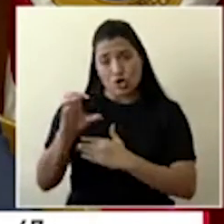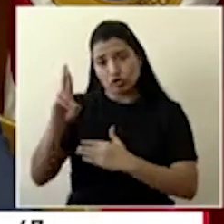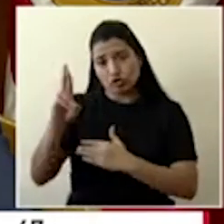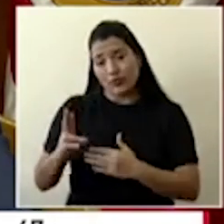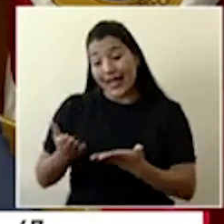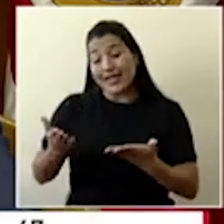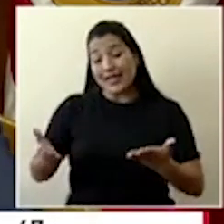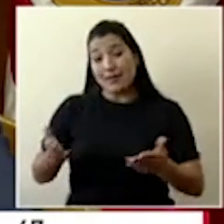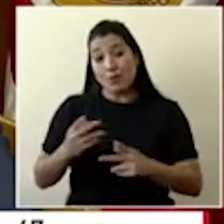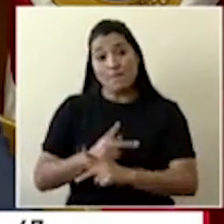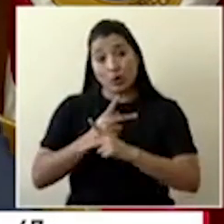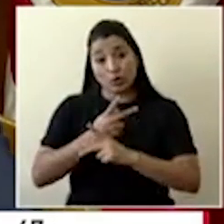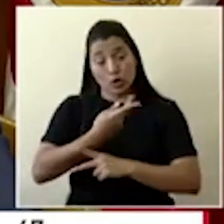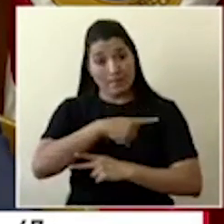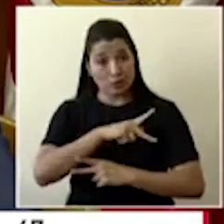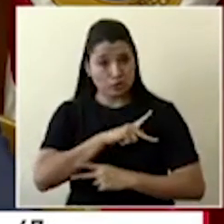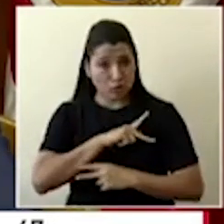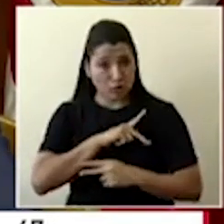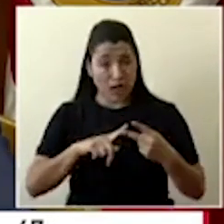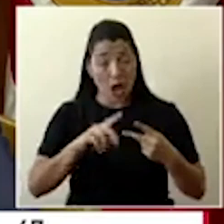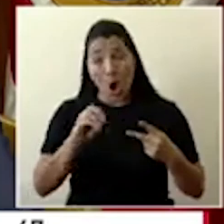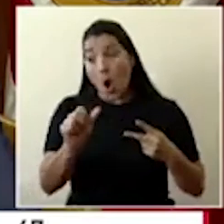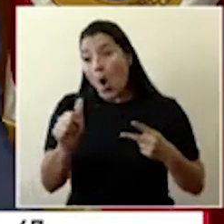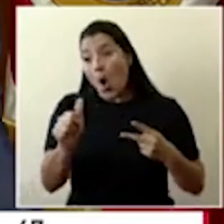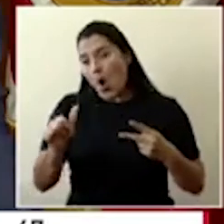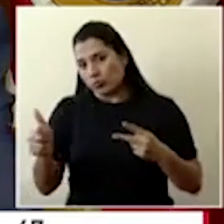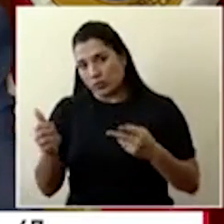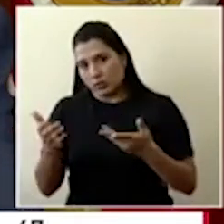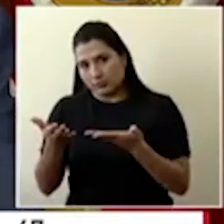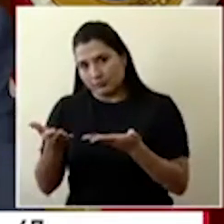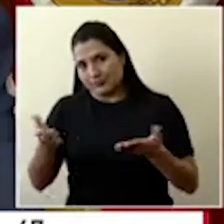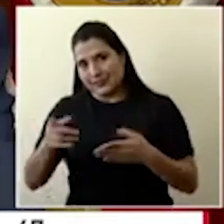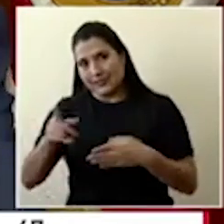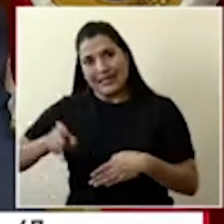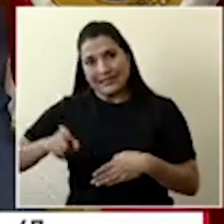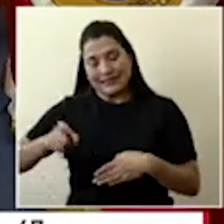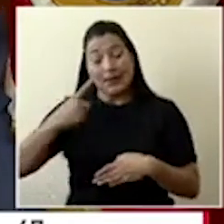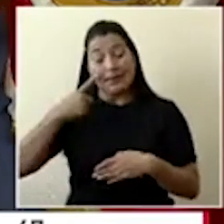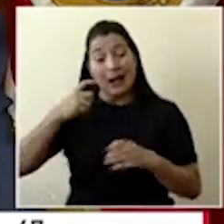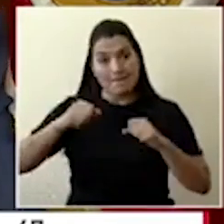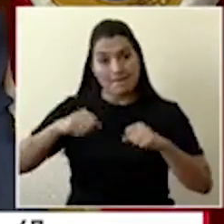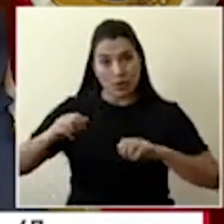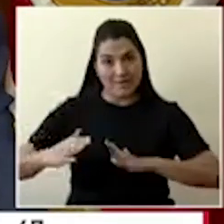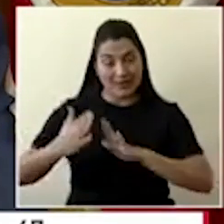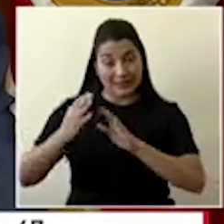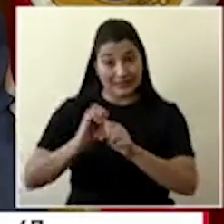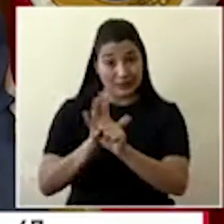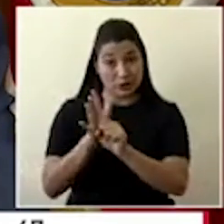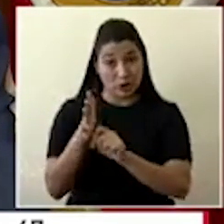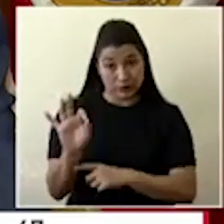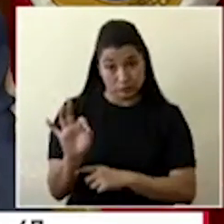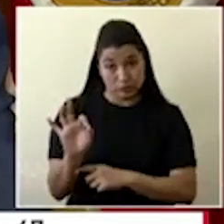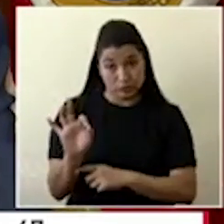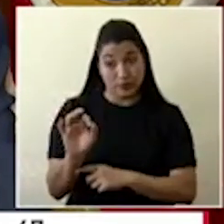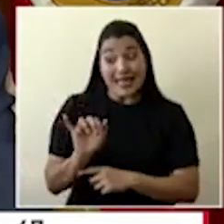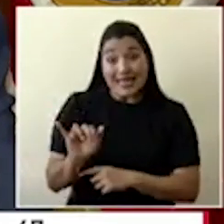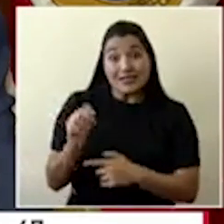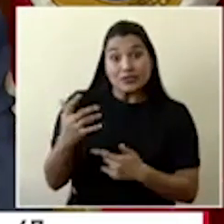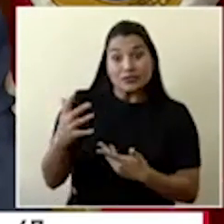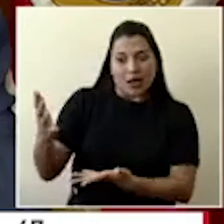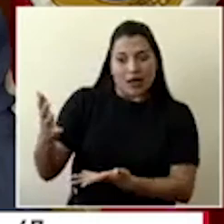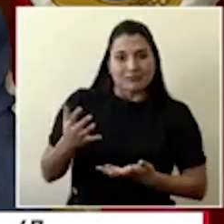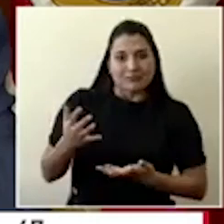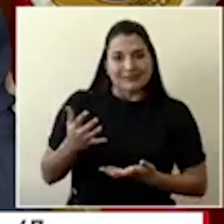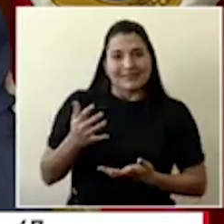protección personal y otros insumos o equipos que se requieran para esta pandemia. Y esto ya es un ejemplo de eso.